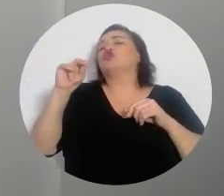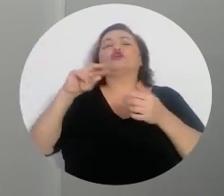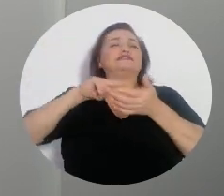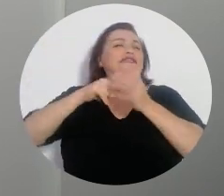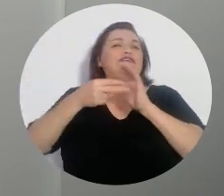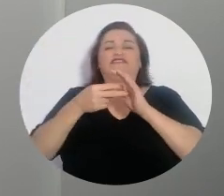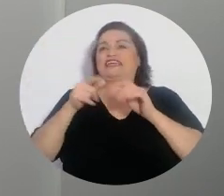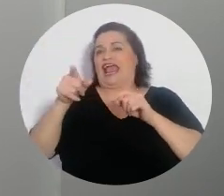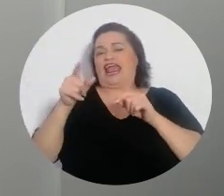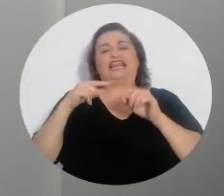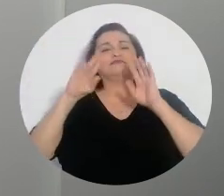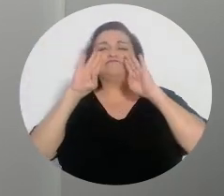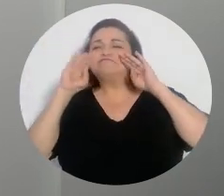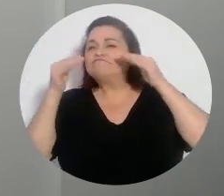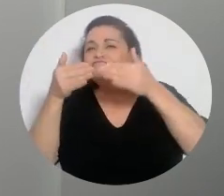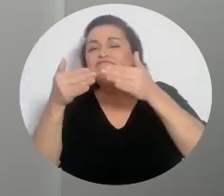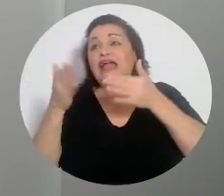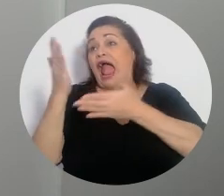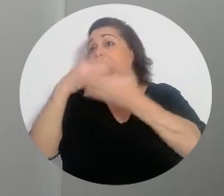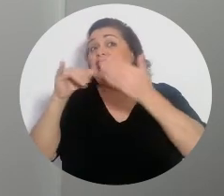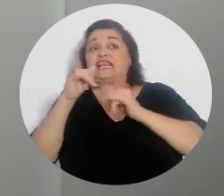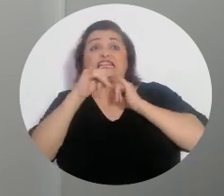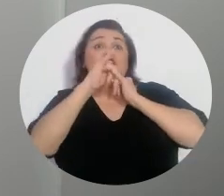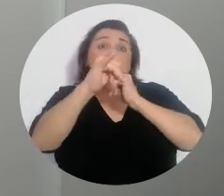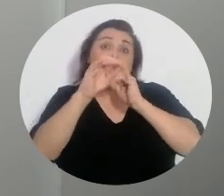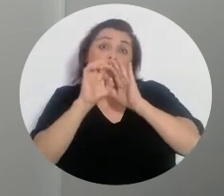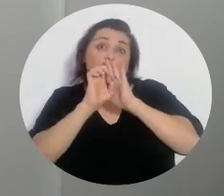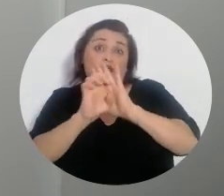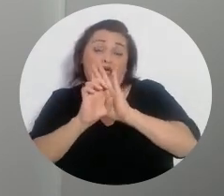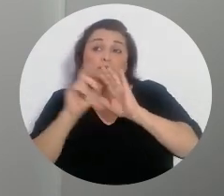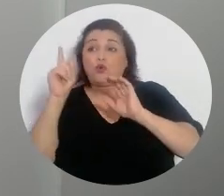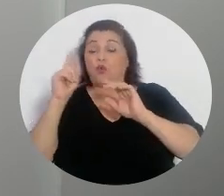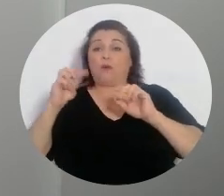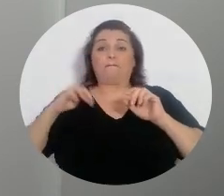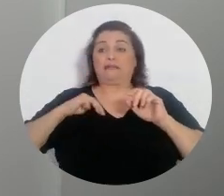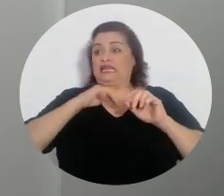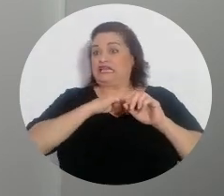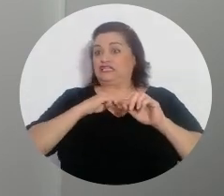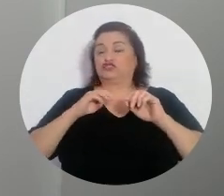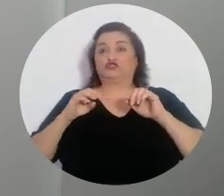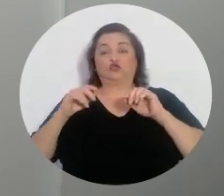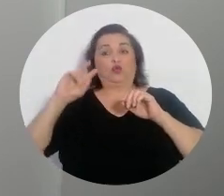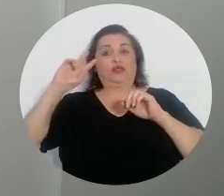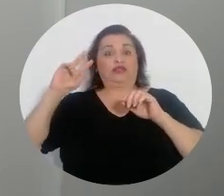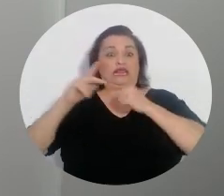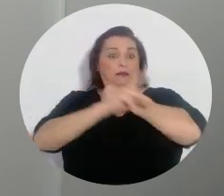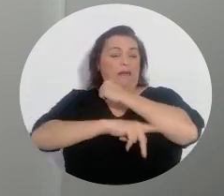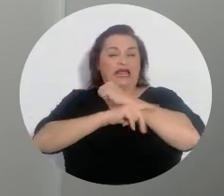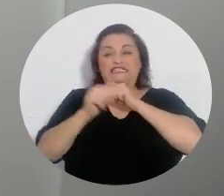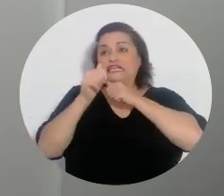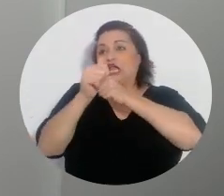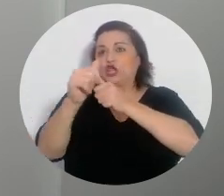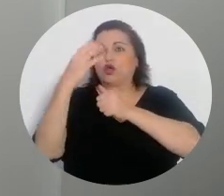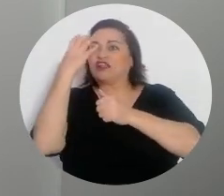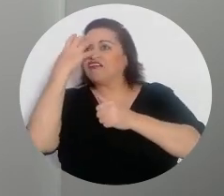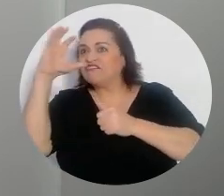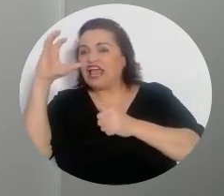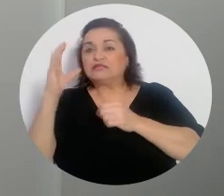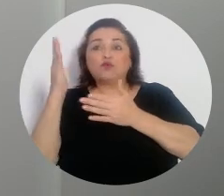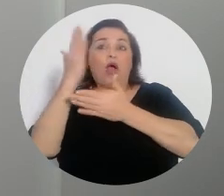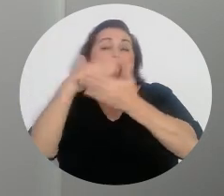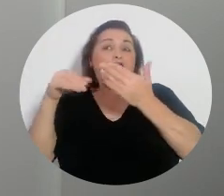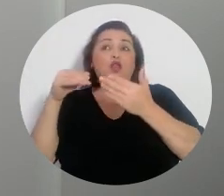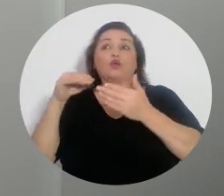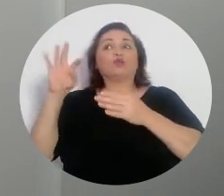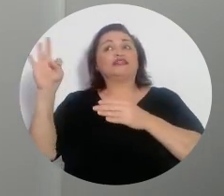supone una ostentación partidaria. Con lo cual, alguien denunciara, por ejemplo, que un ministro de Estado es seguidor de la página de Facebook de